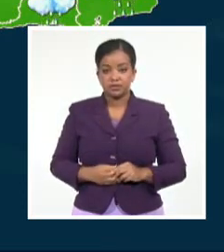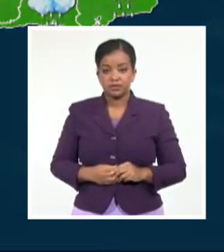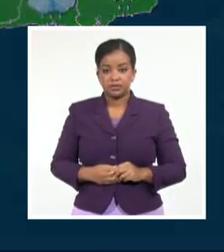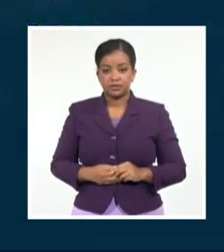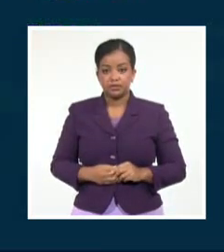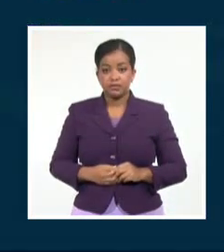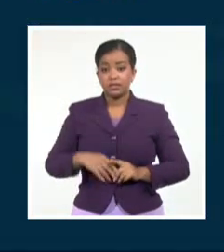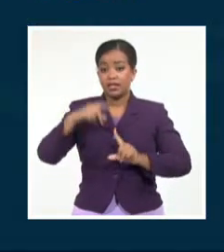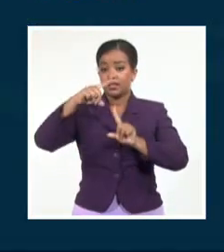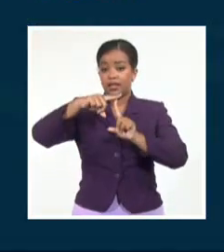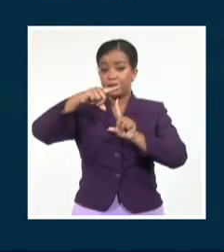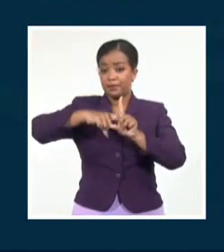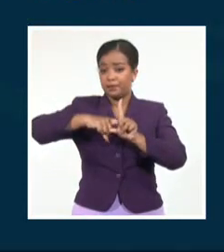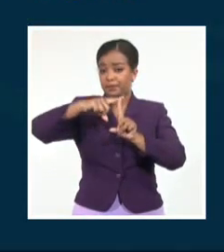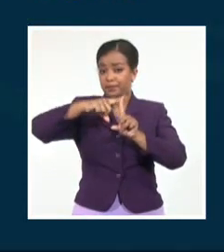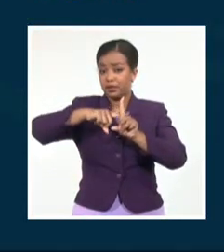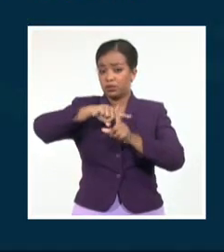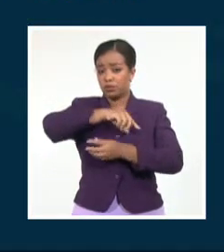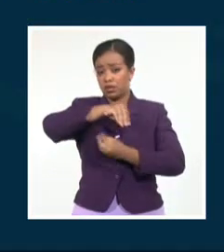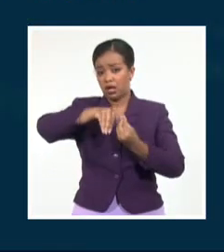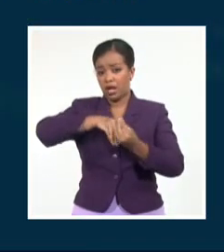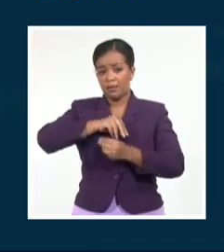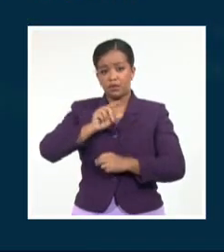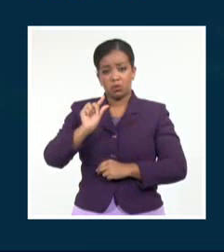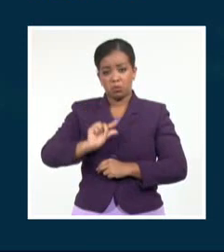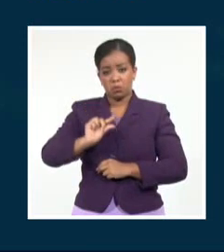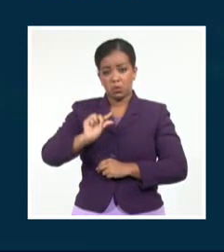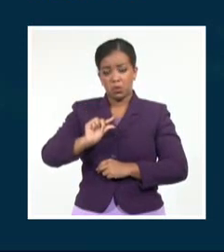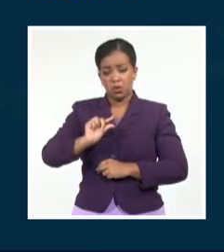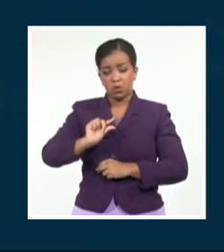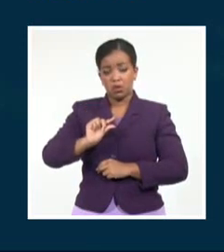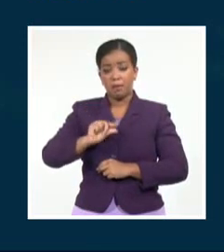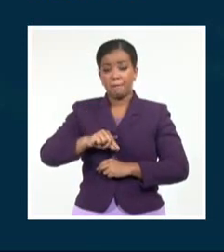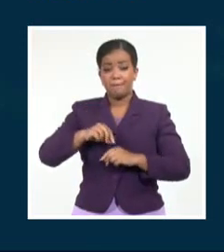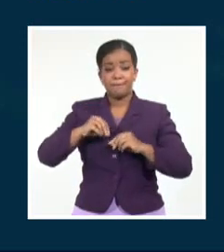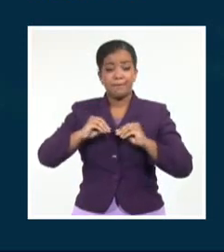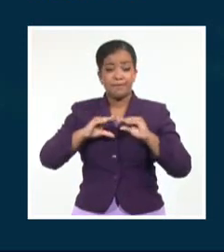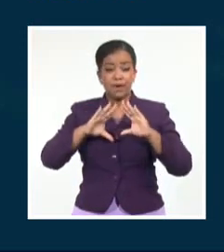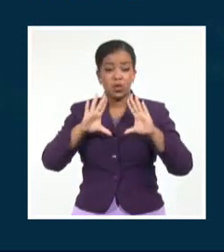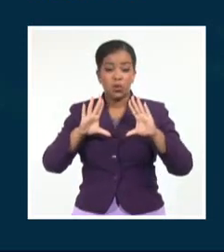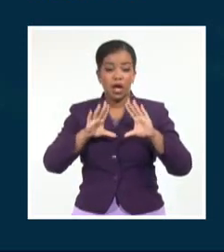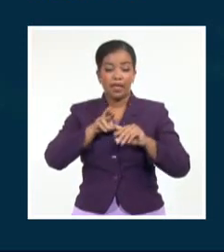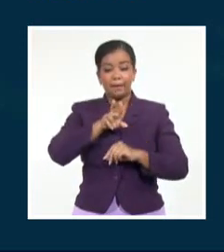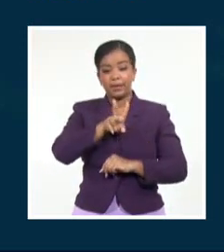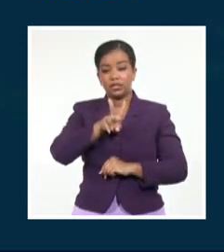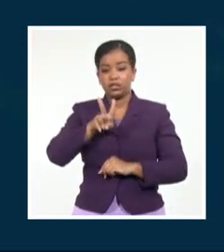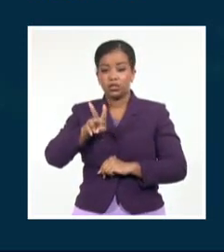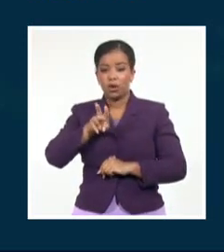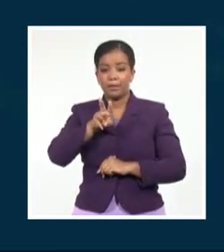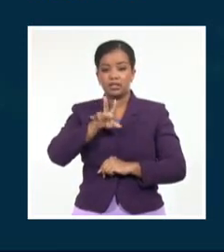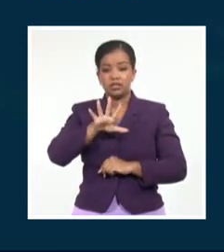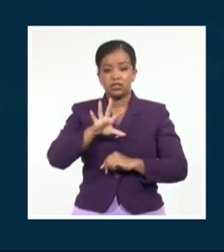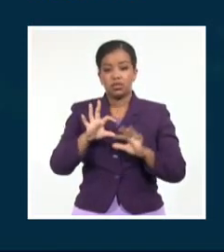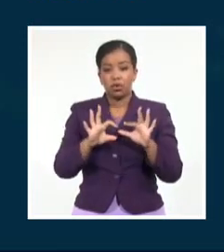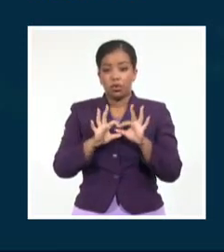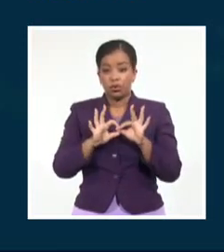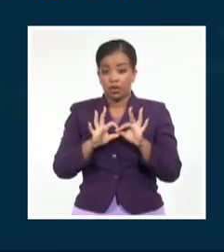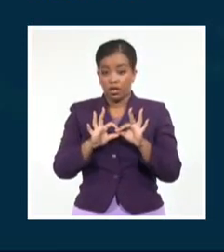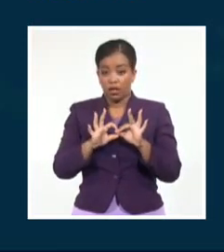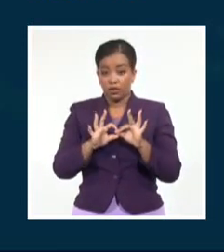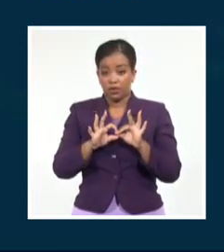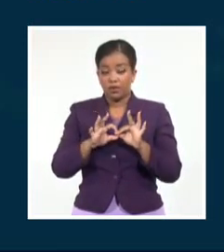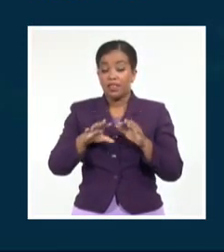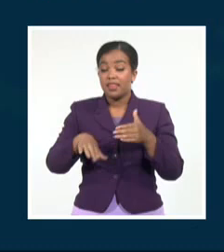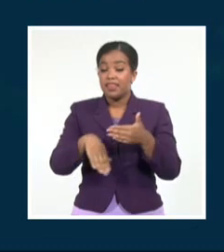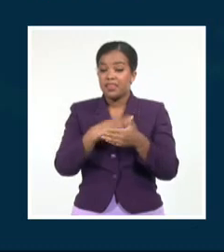Las temperaturas se mantienen con poca variación, las mínimas en la madrugada con valores entre 22 y 25 grados Celsius y el día será